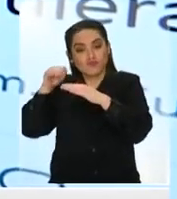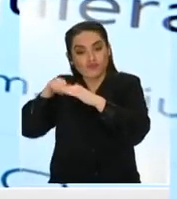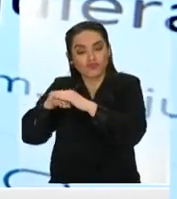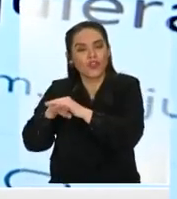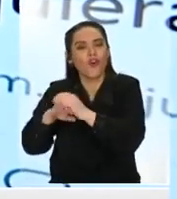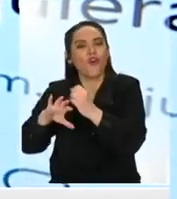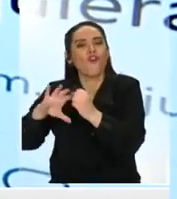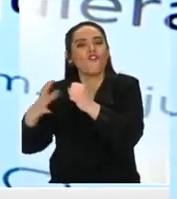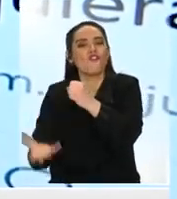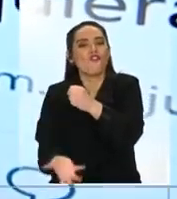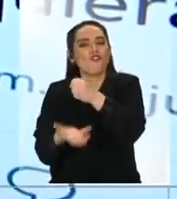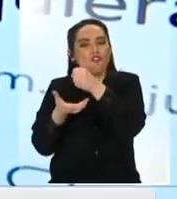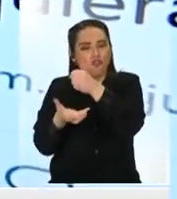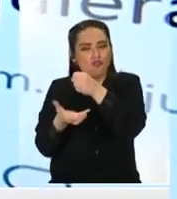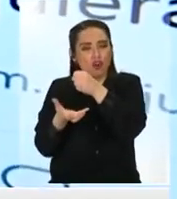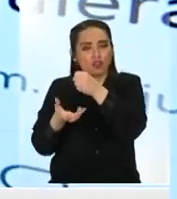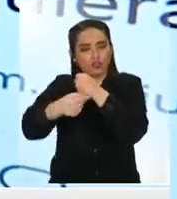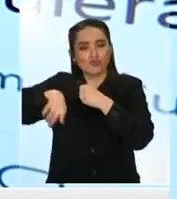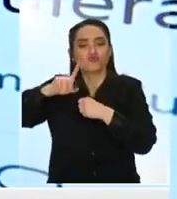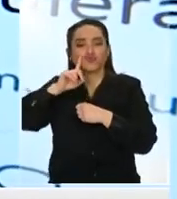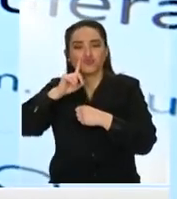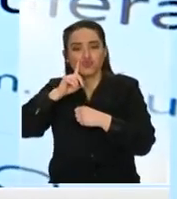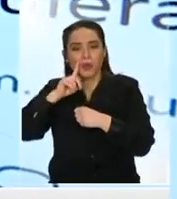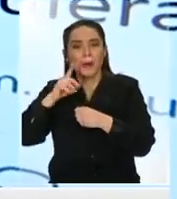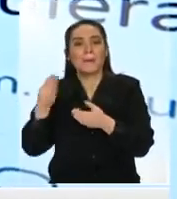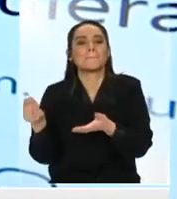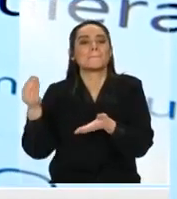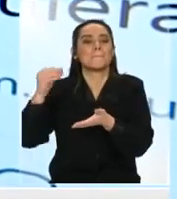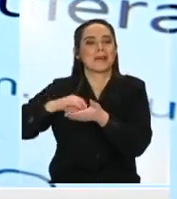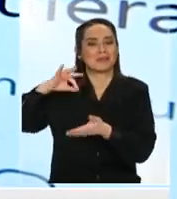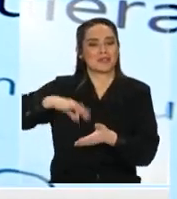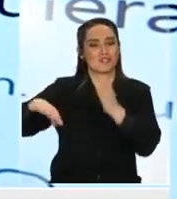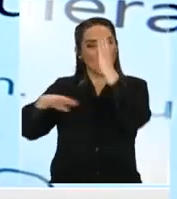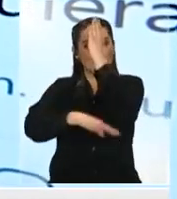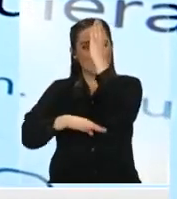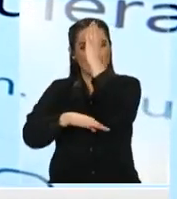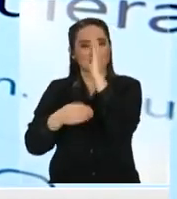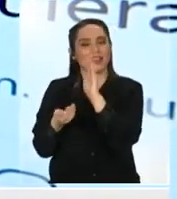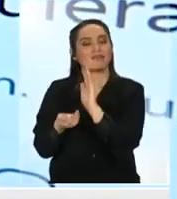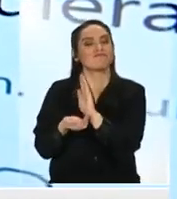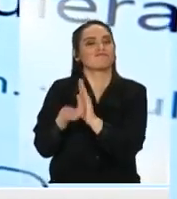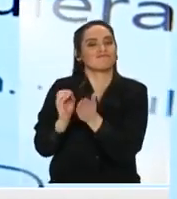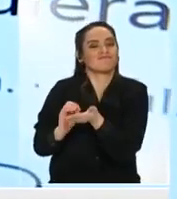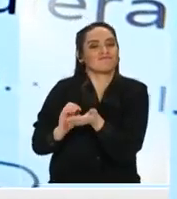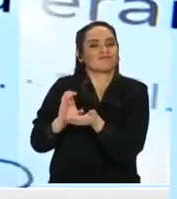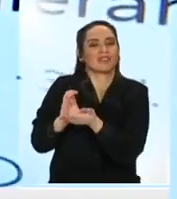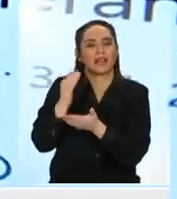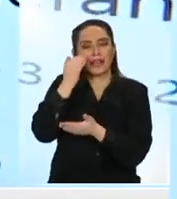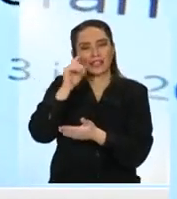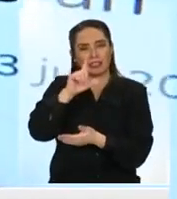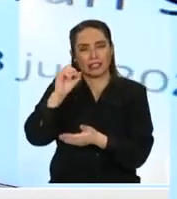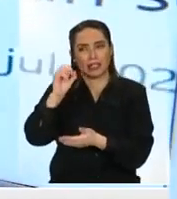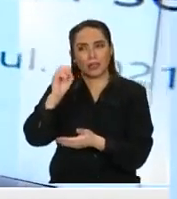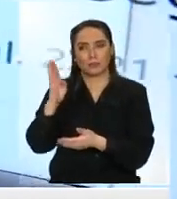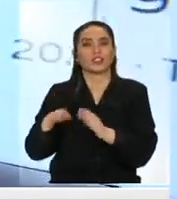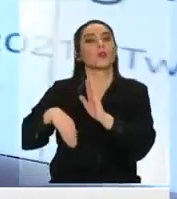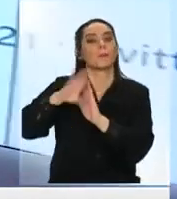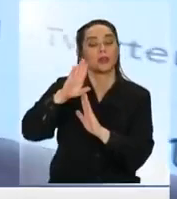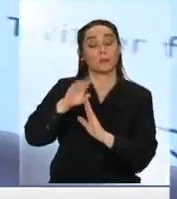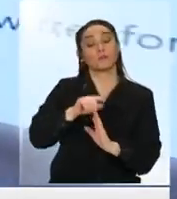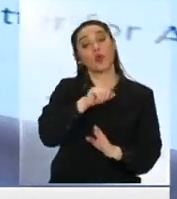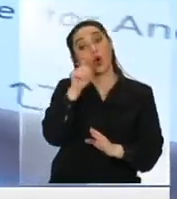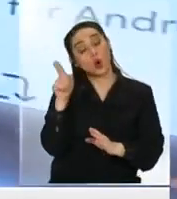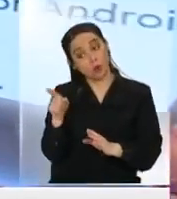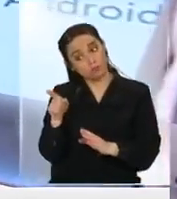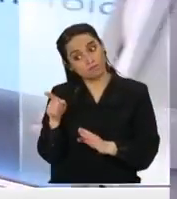Aumentando la pensión básica que nosotros vamos a asegurar y que es mucho mayor a la que hoy día hay. Es casi un 70% mayor. O